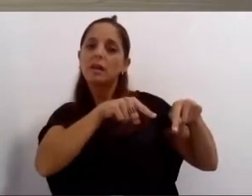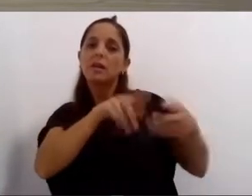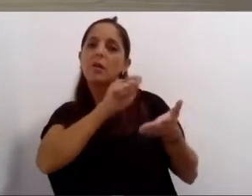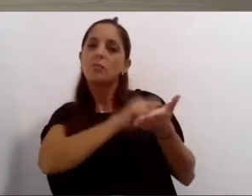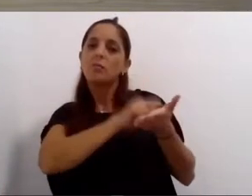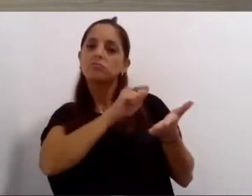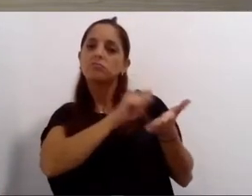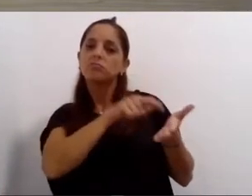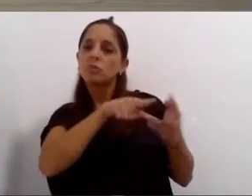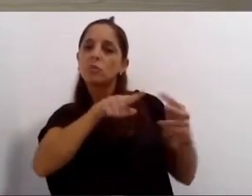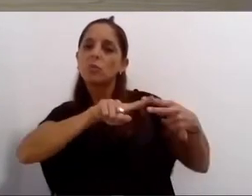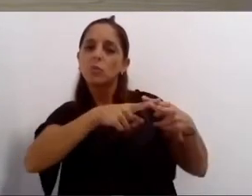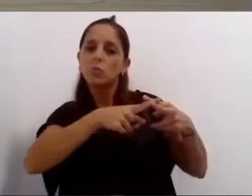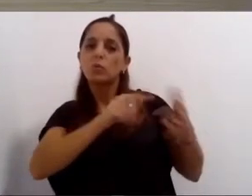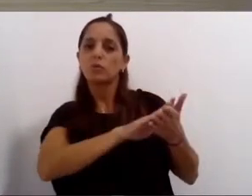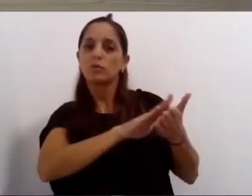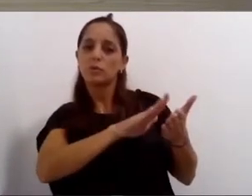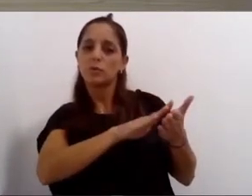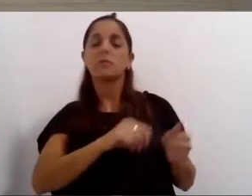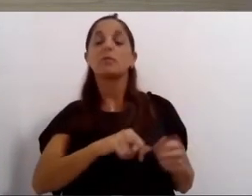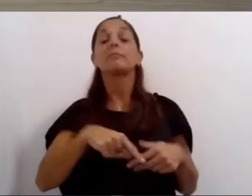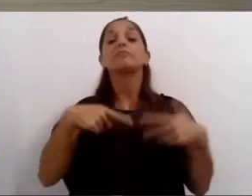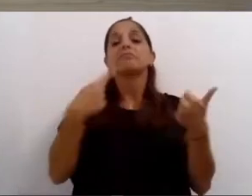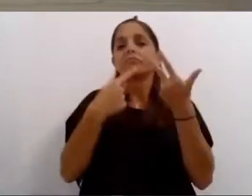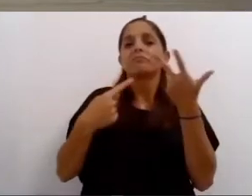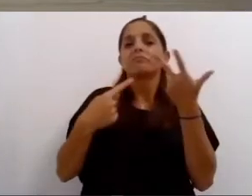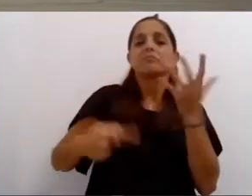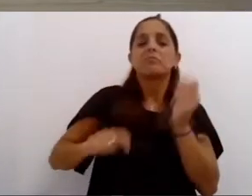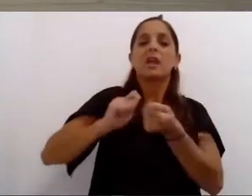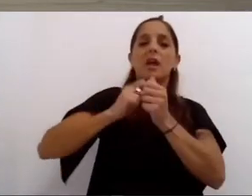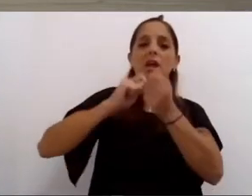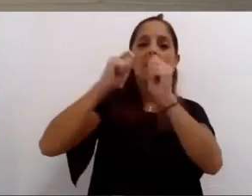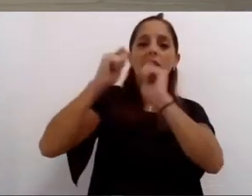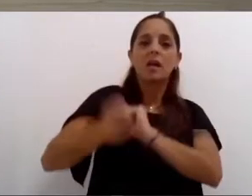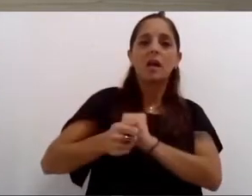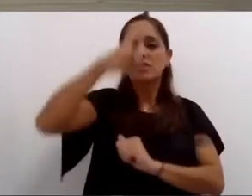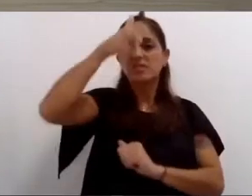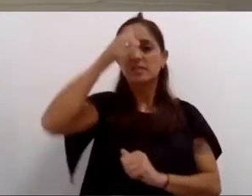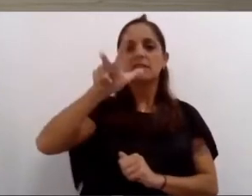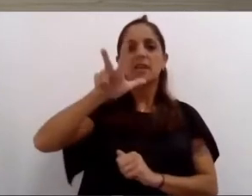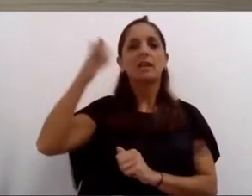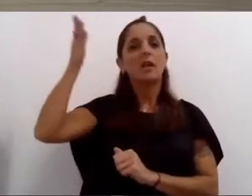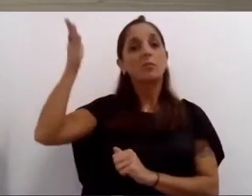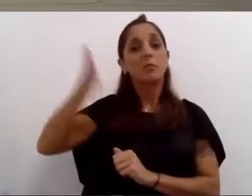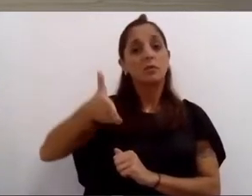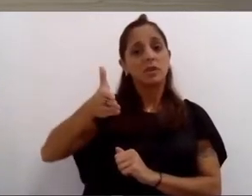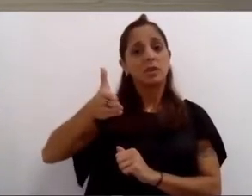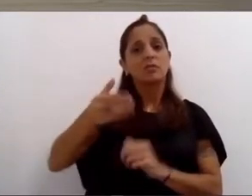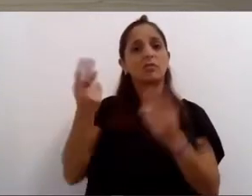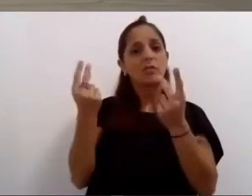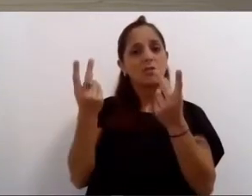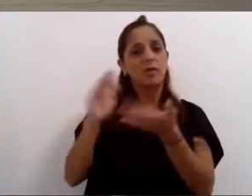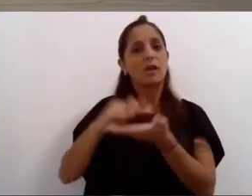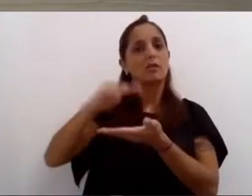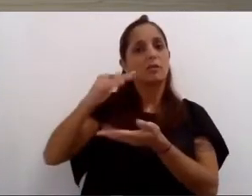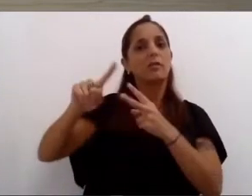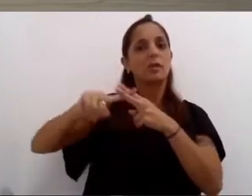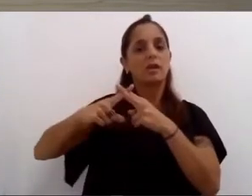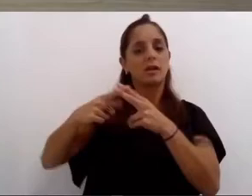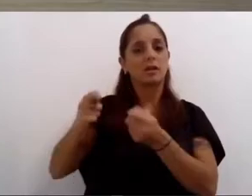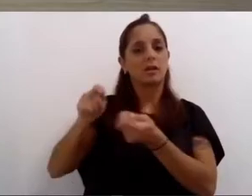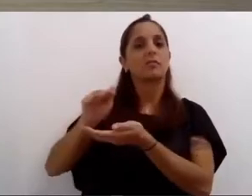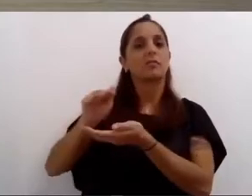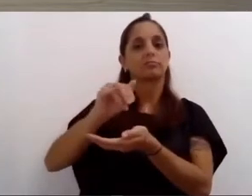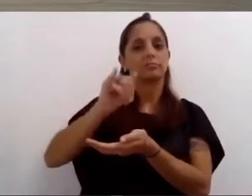Con estos cambios estamos ahorrando un 63% en costos de mantenimiento y redujimos un 90% de los tiempos de ejecución.